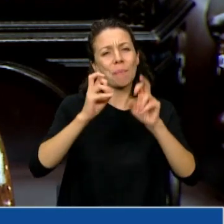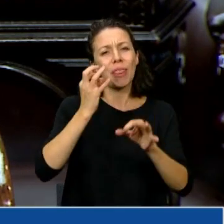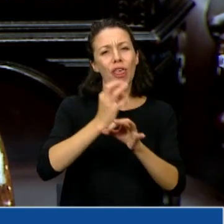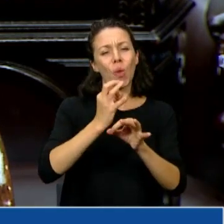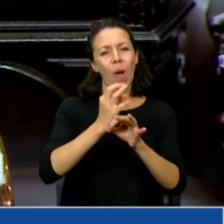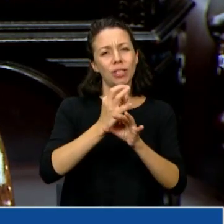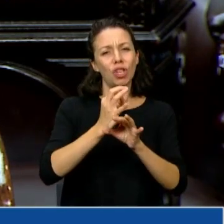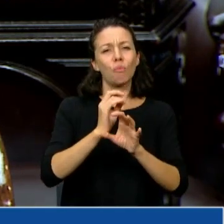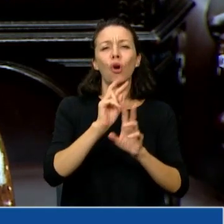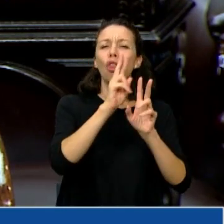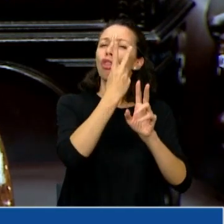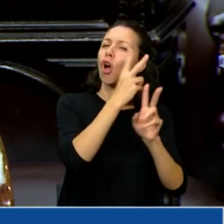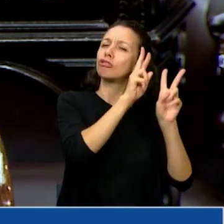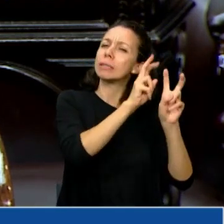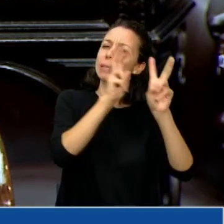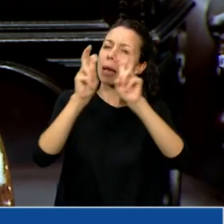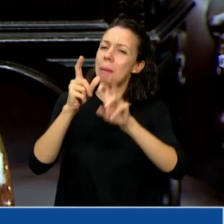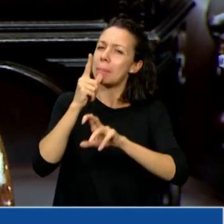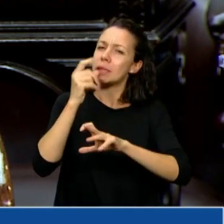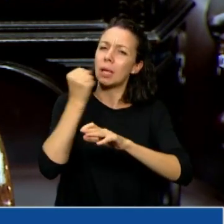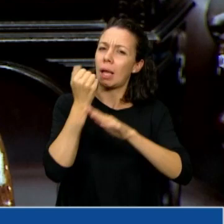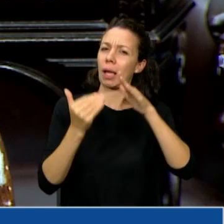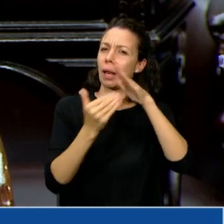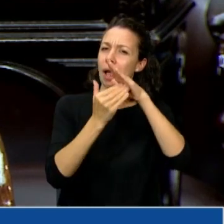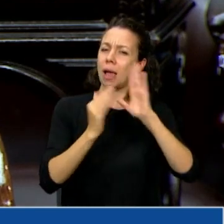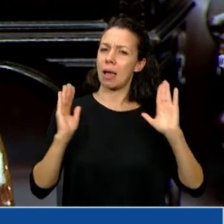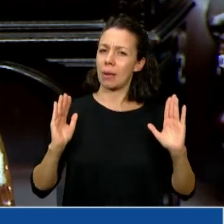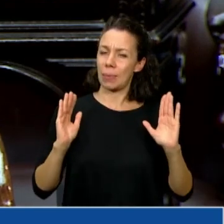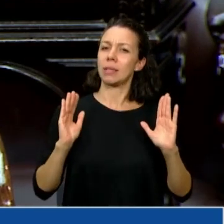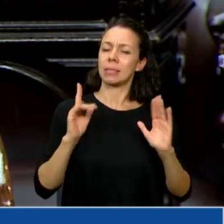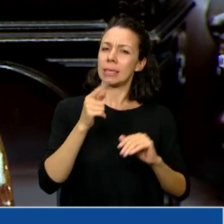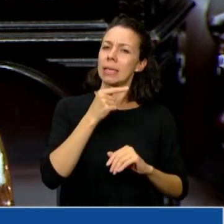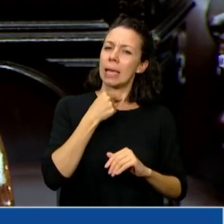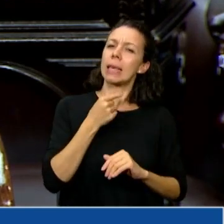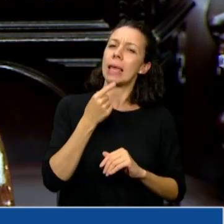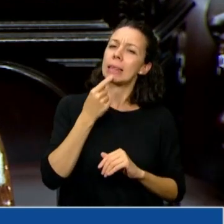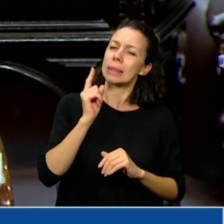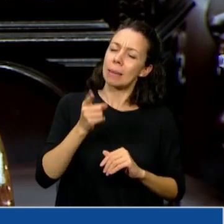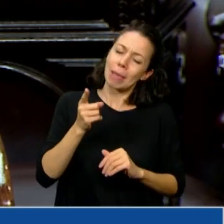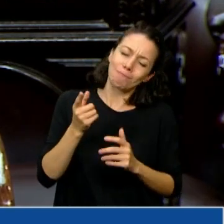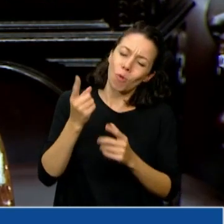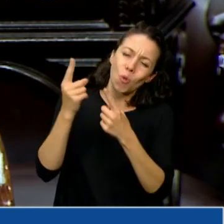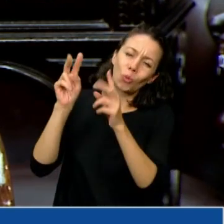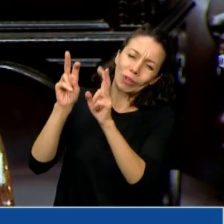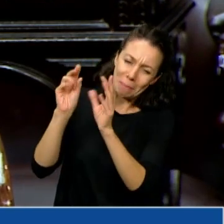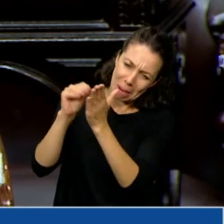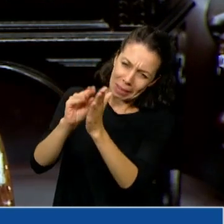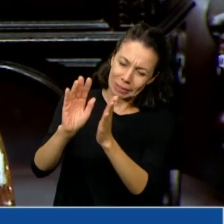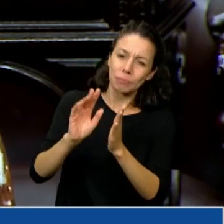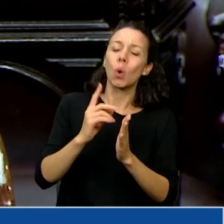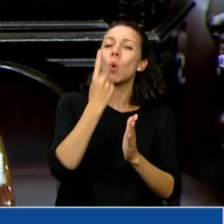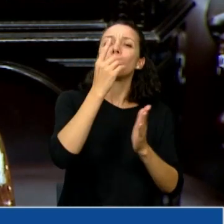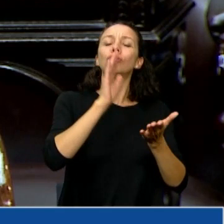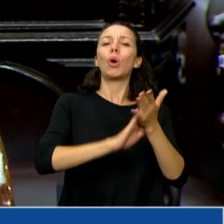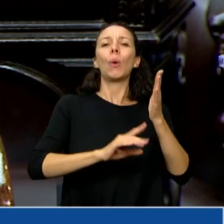por dos cuestiones que me parecen claves y hacer un señalamiento además. Uno tiene que ver con el tiempo,